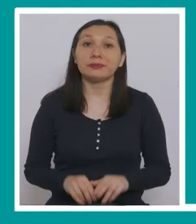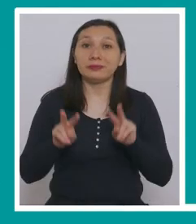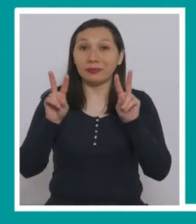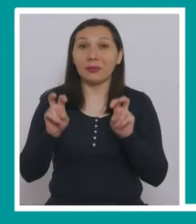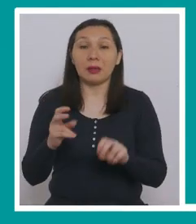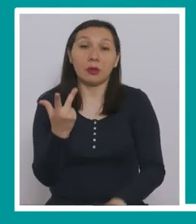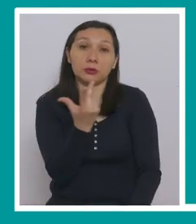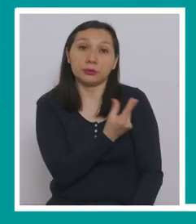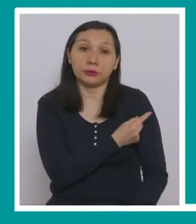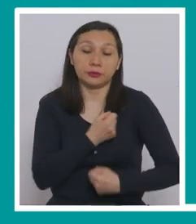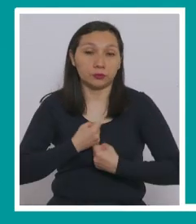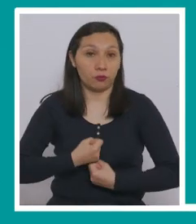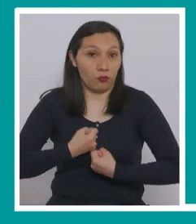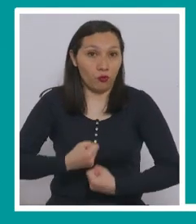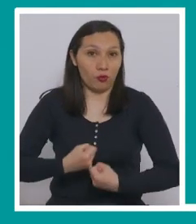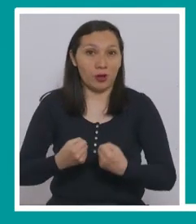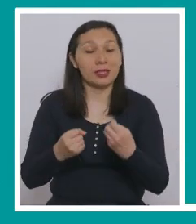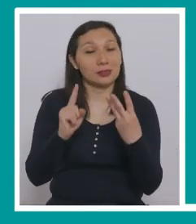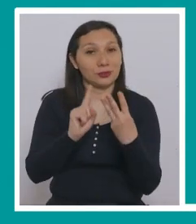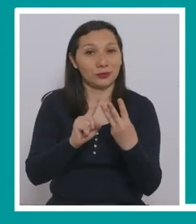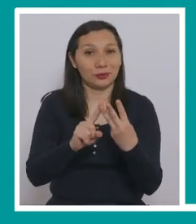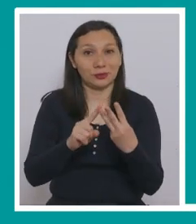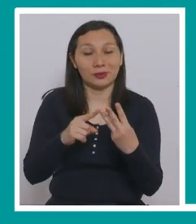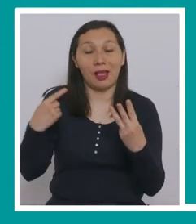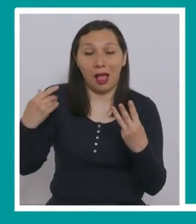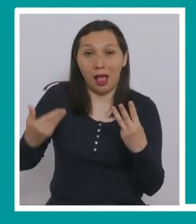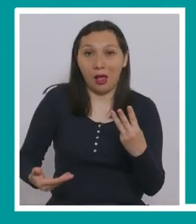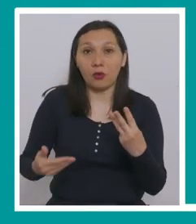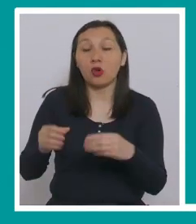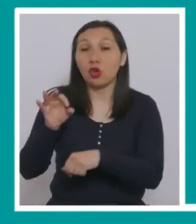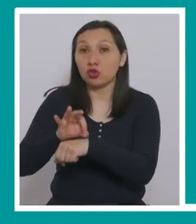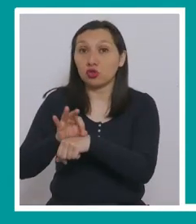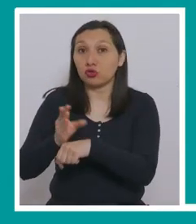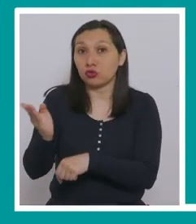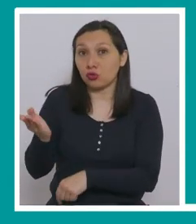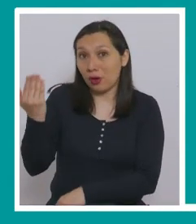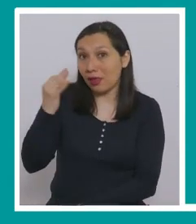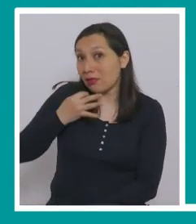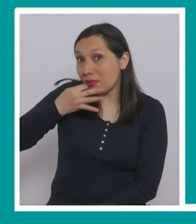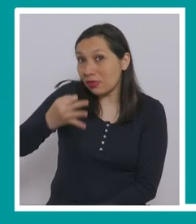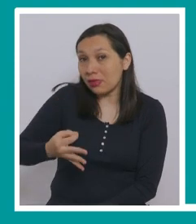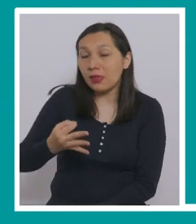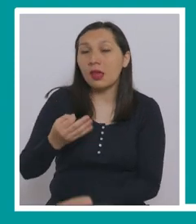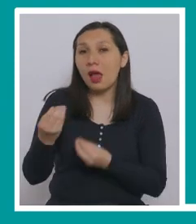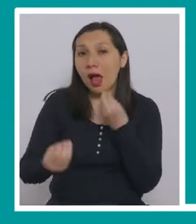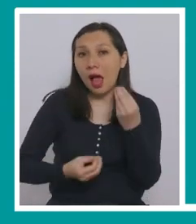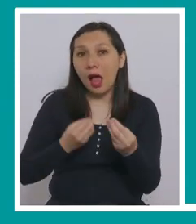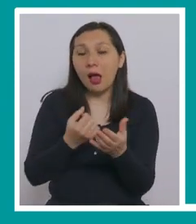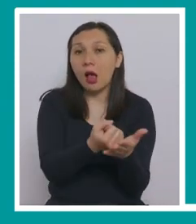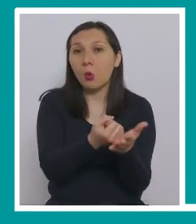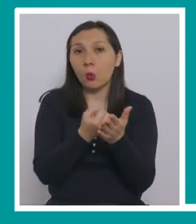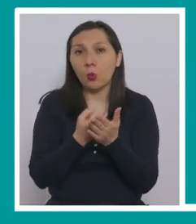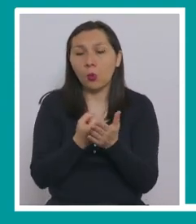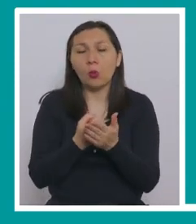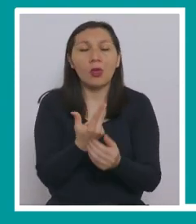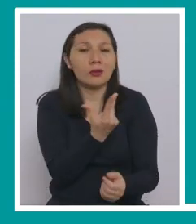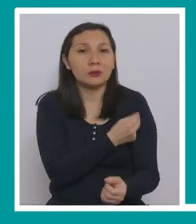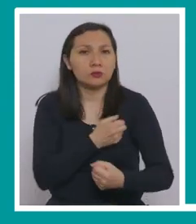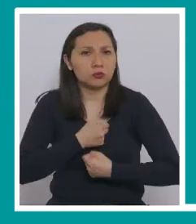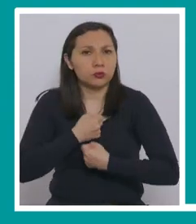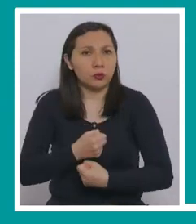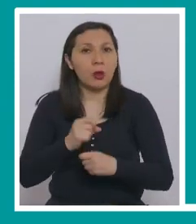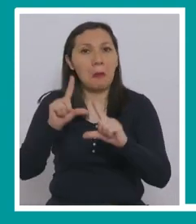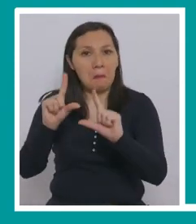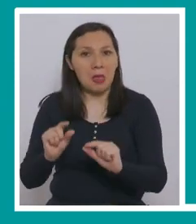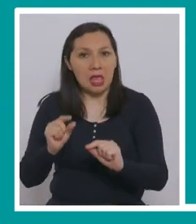a las dosis de refuerzo colocadas hasta el momento, y el doctor Duñac destacaba el efecto que está teniendo la dosis de refuerzo para evitar